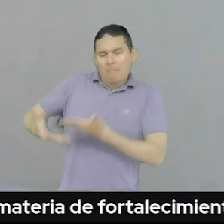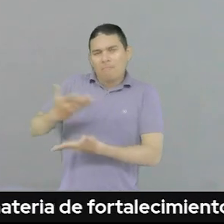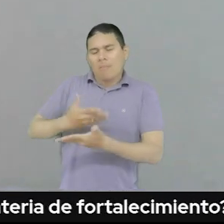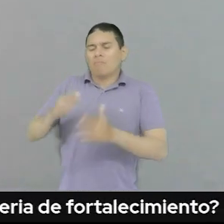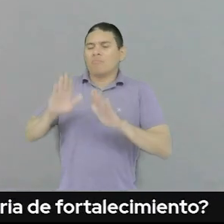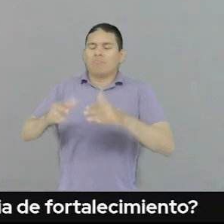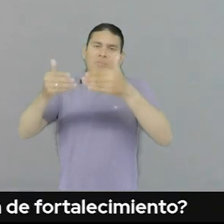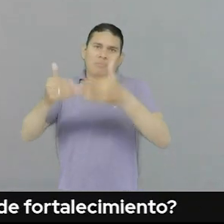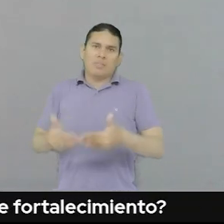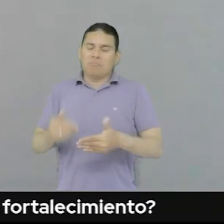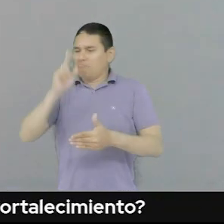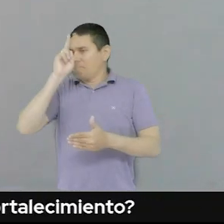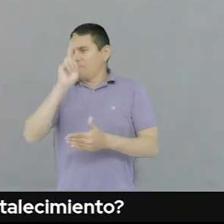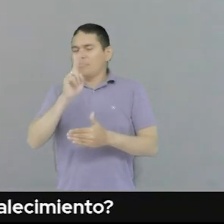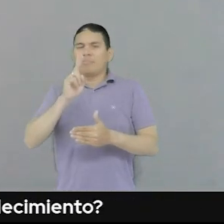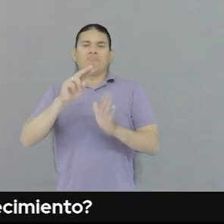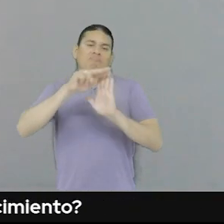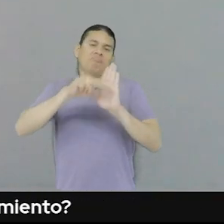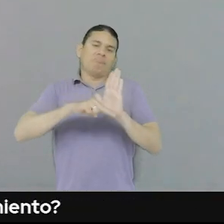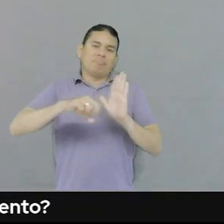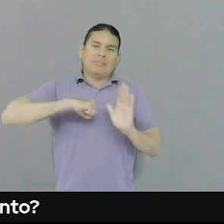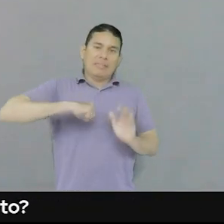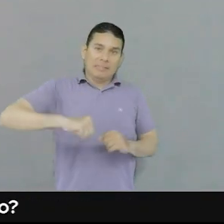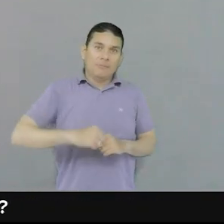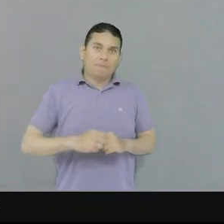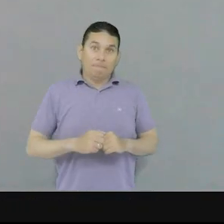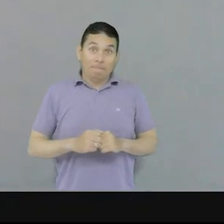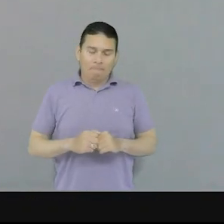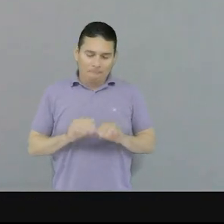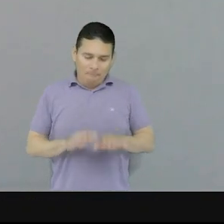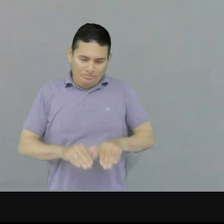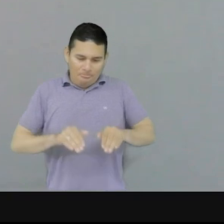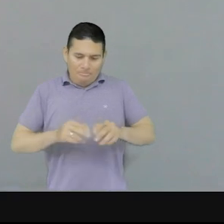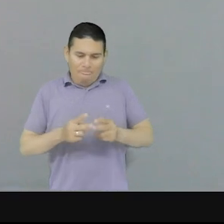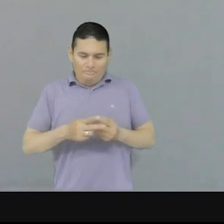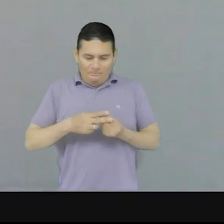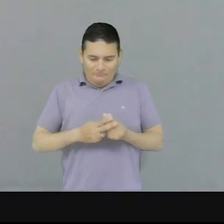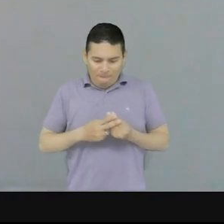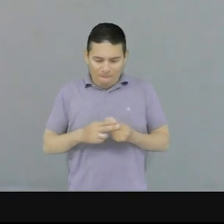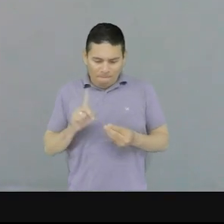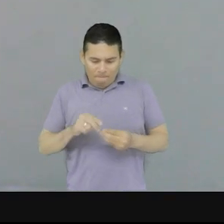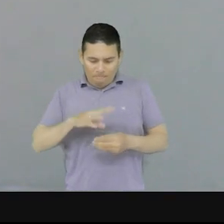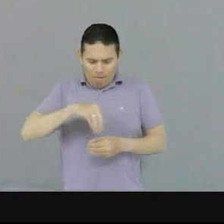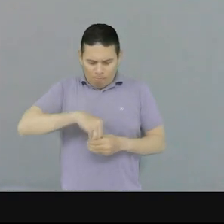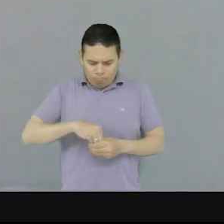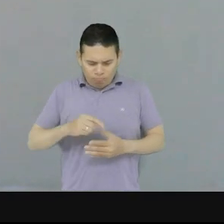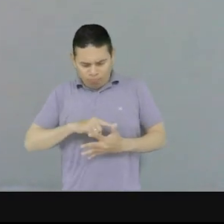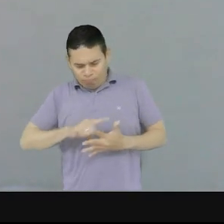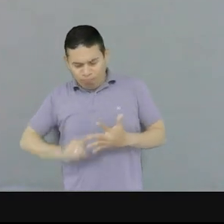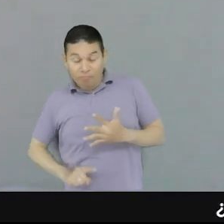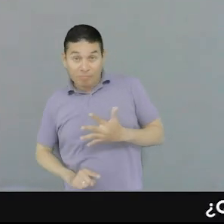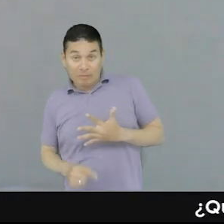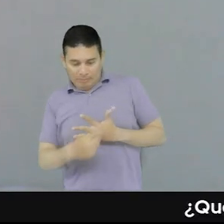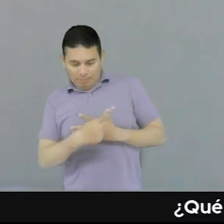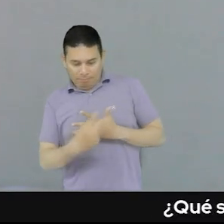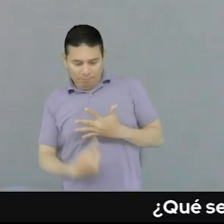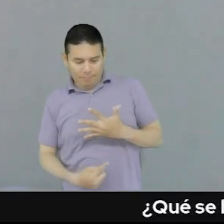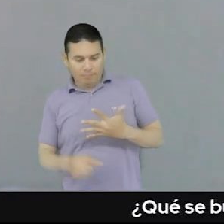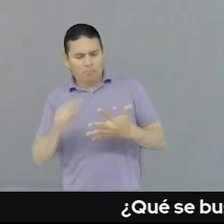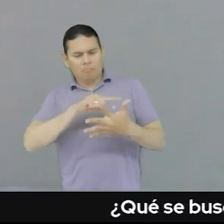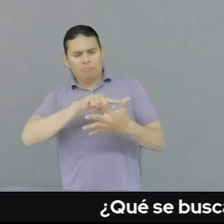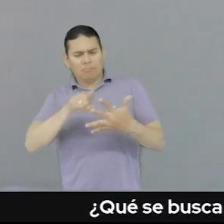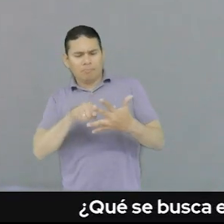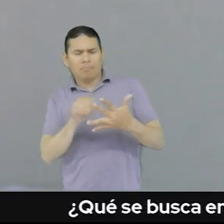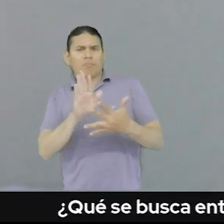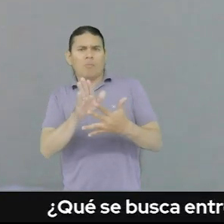pública de discapacidad. Entonces, esta caja de herramientas tiene cinco elementos principales, tiene